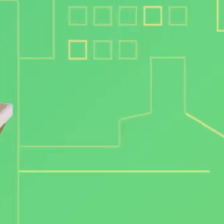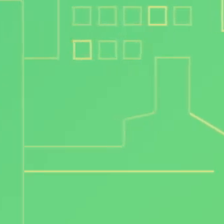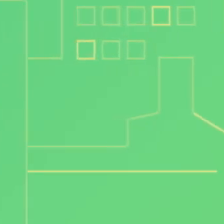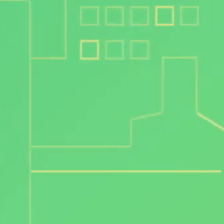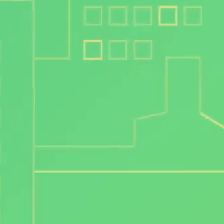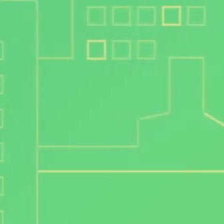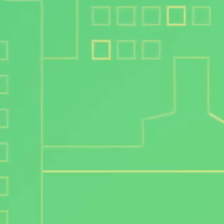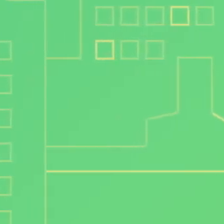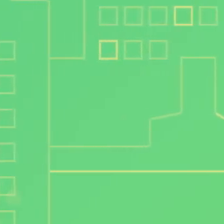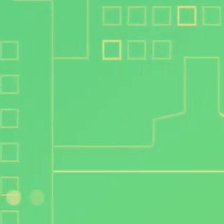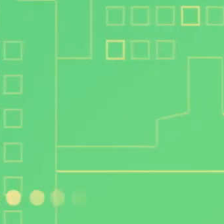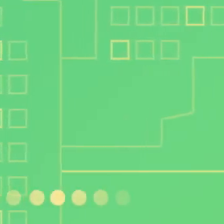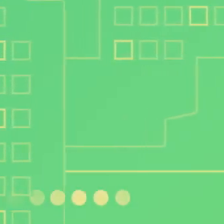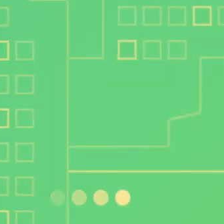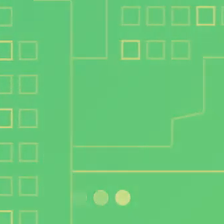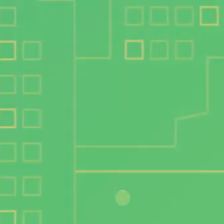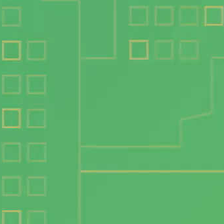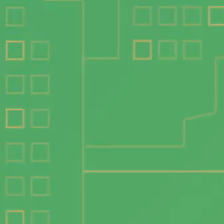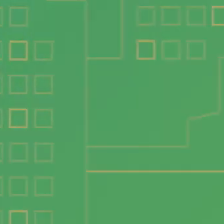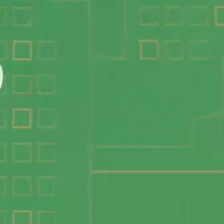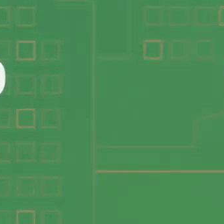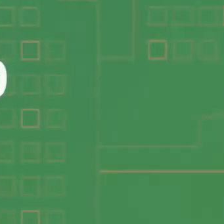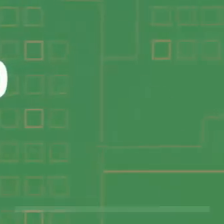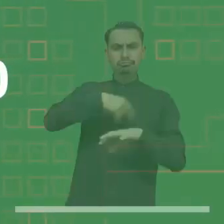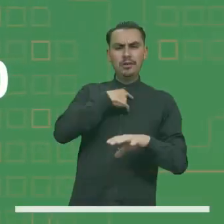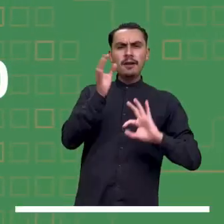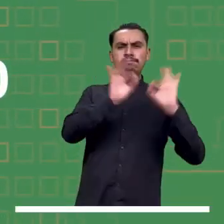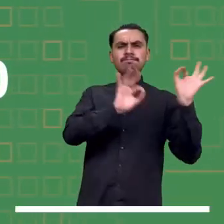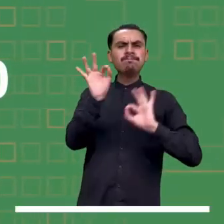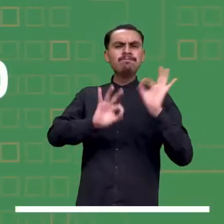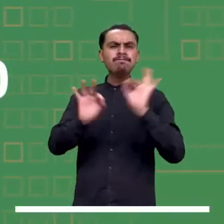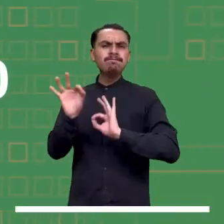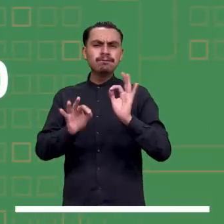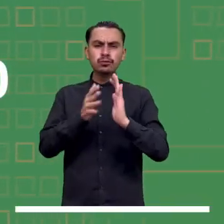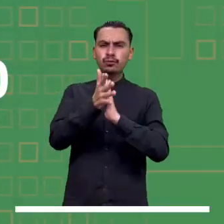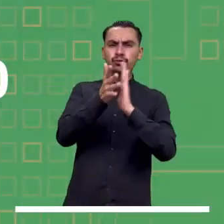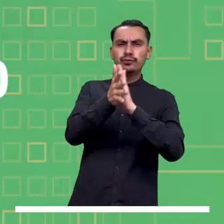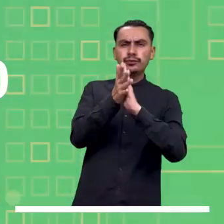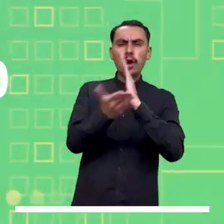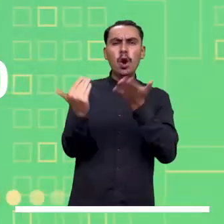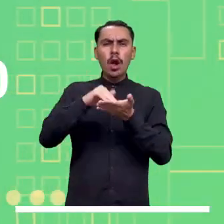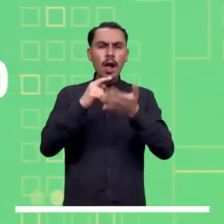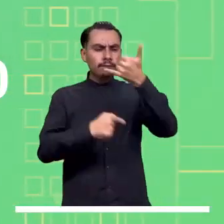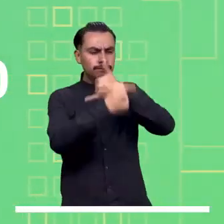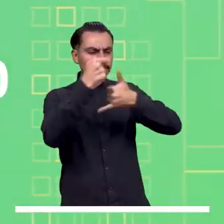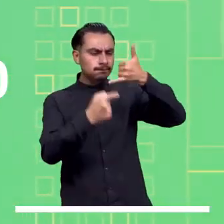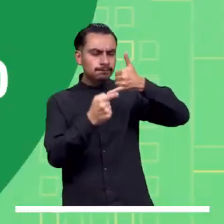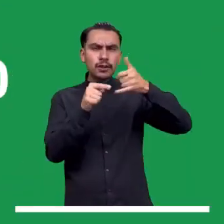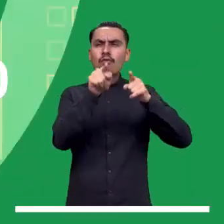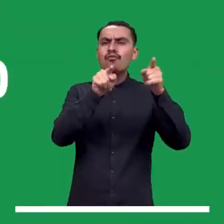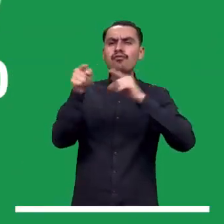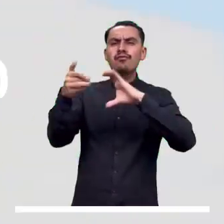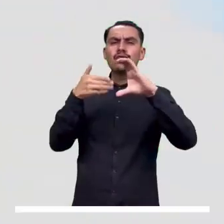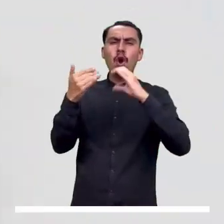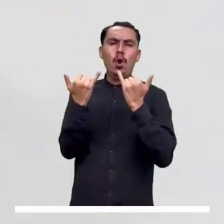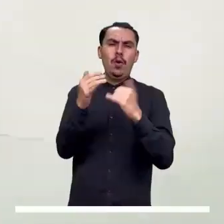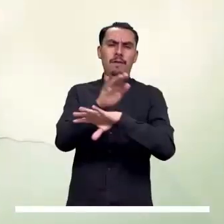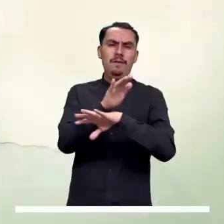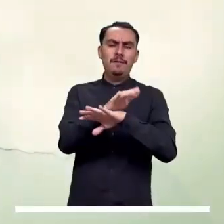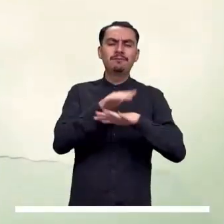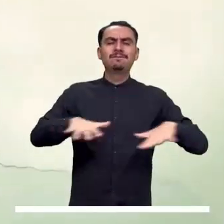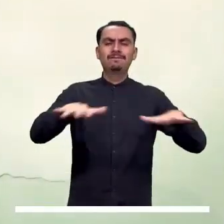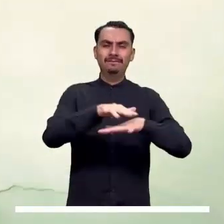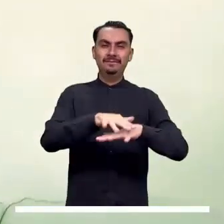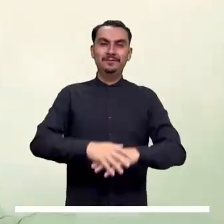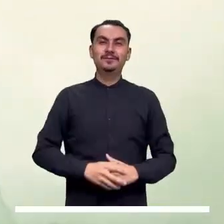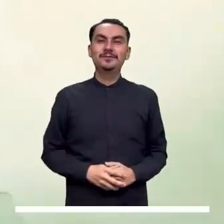Avanza la jornada y nosotros continuamos compartiendo la información meteorológica más relevante. La tarde caribeña